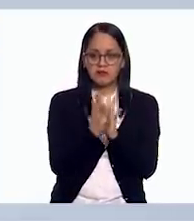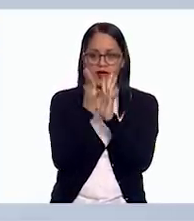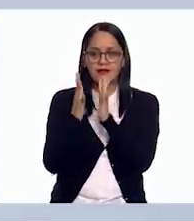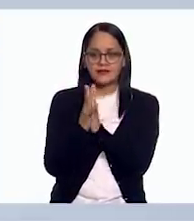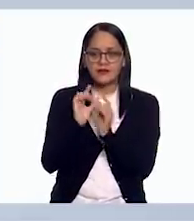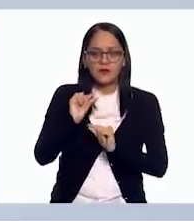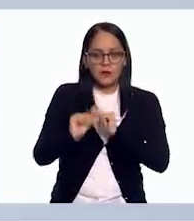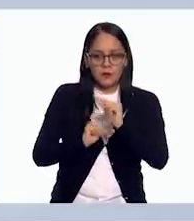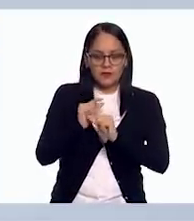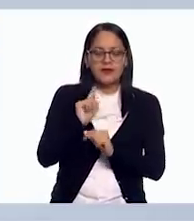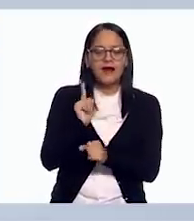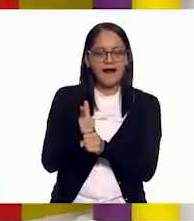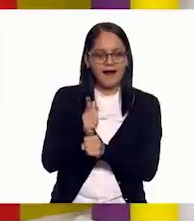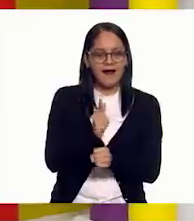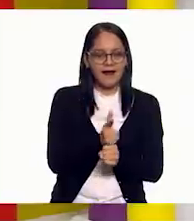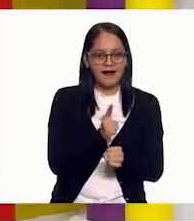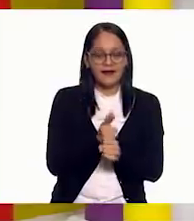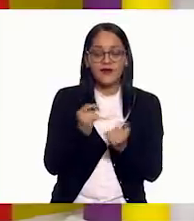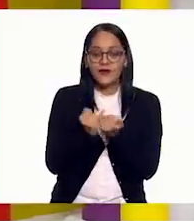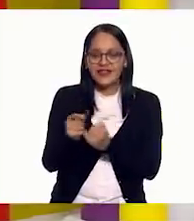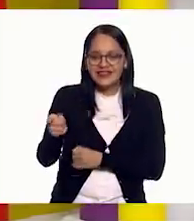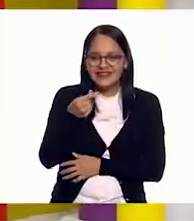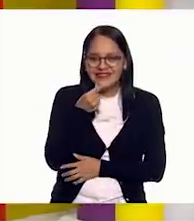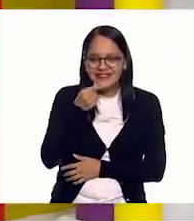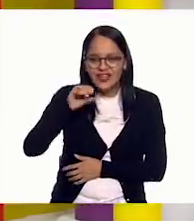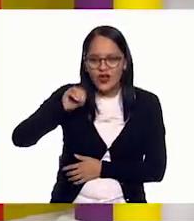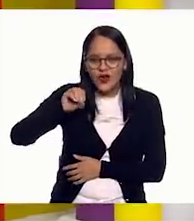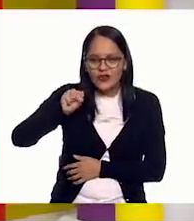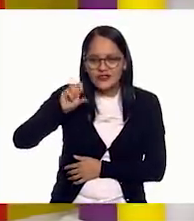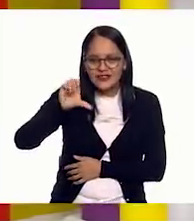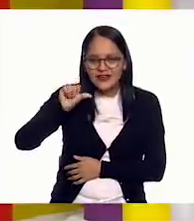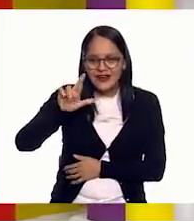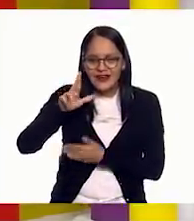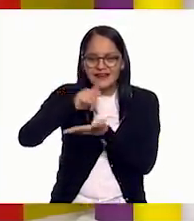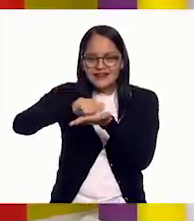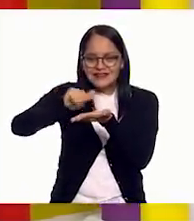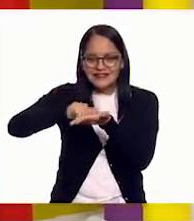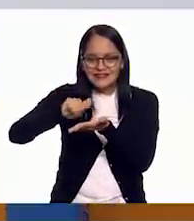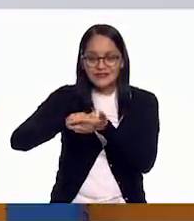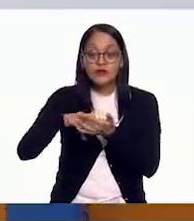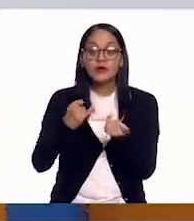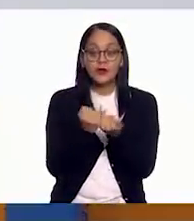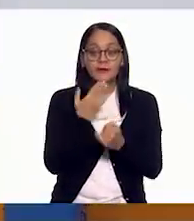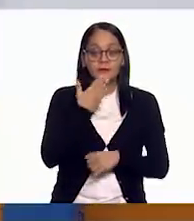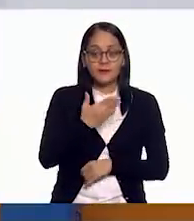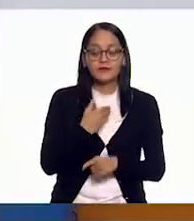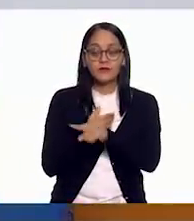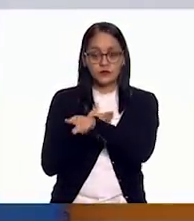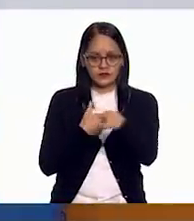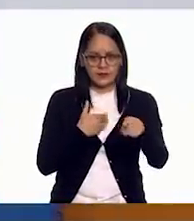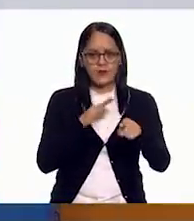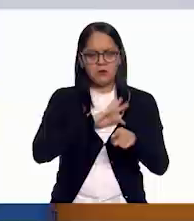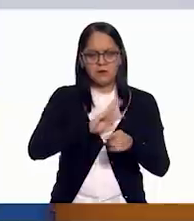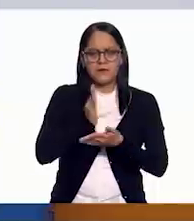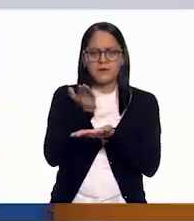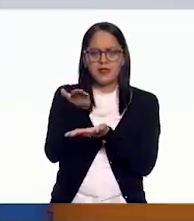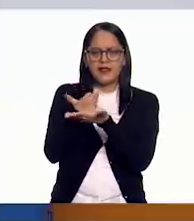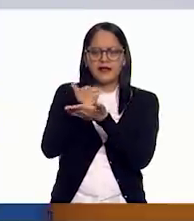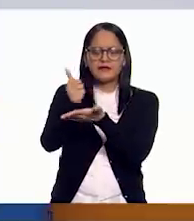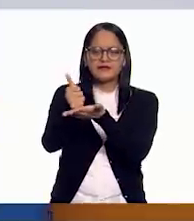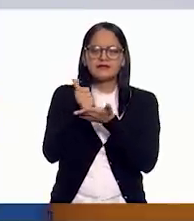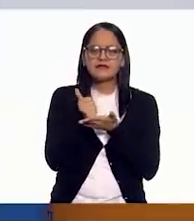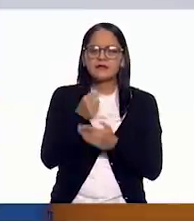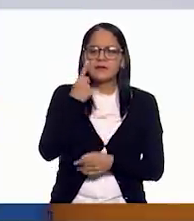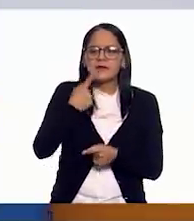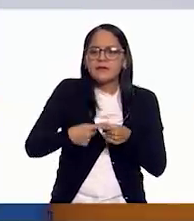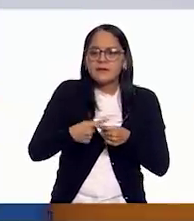está llegando. Ya está Oscar escribiendo. Muy bien. Ustedes pidan ayuda, niños y niñas, pidan